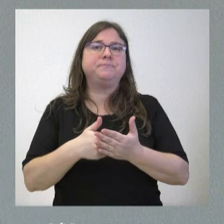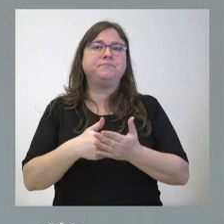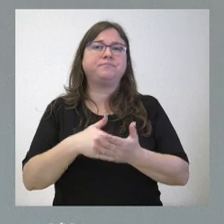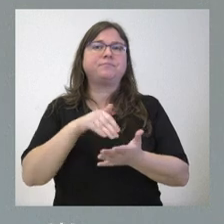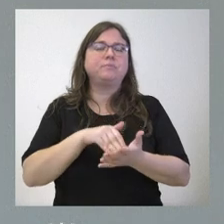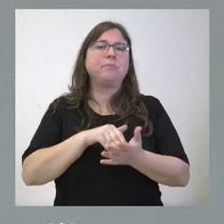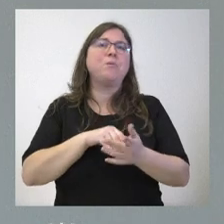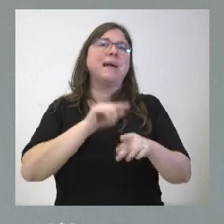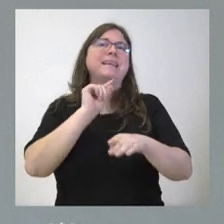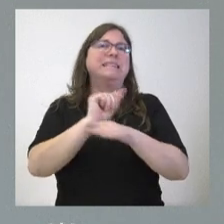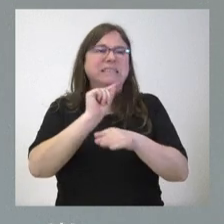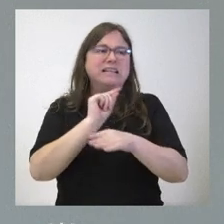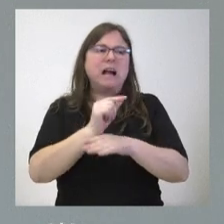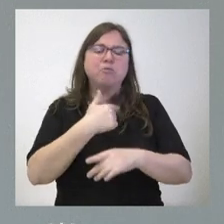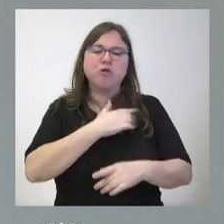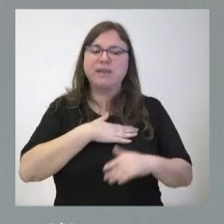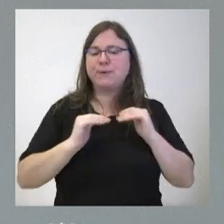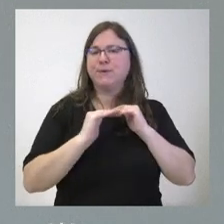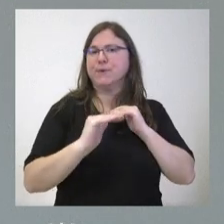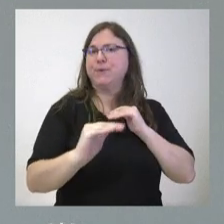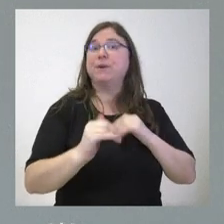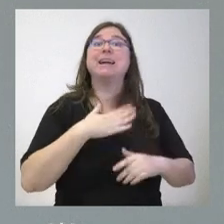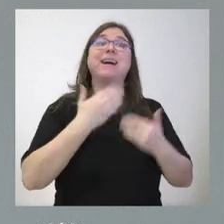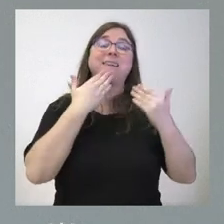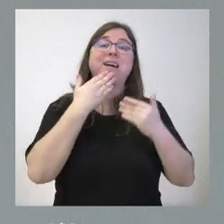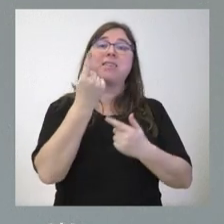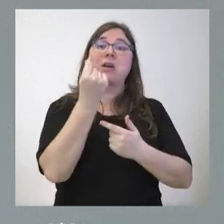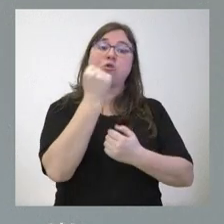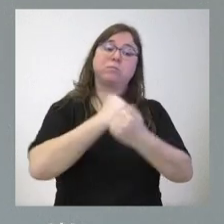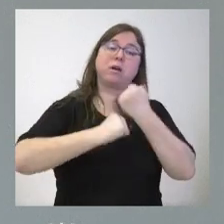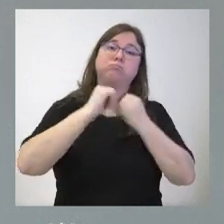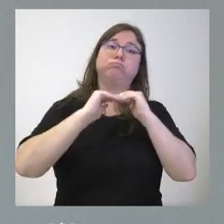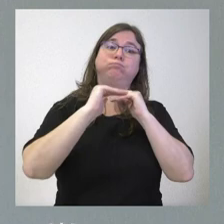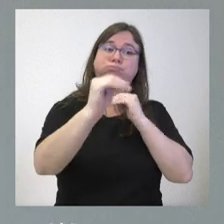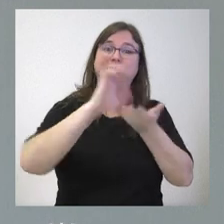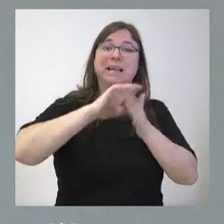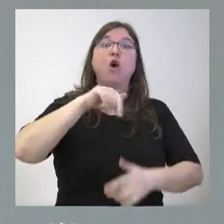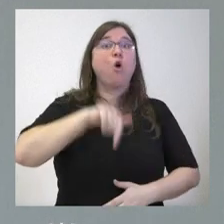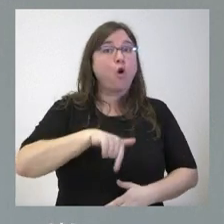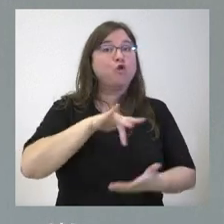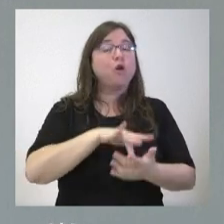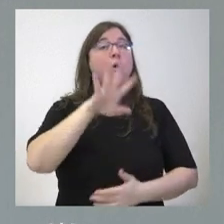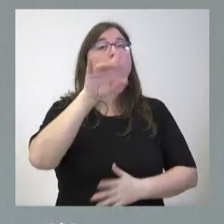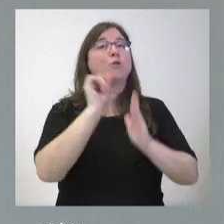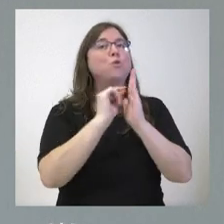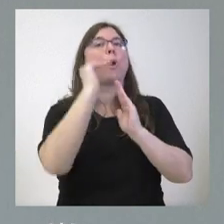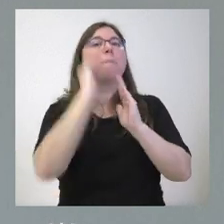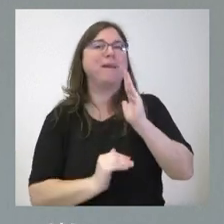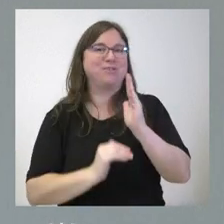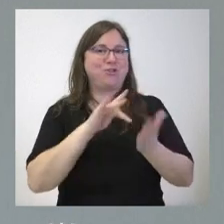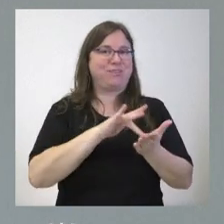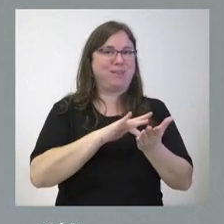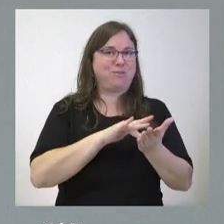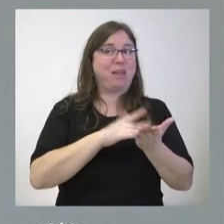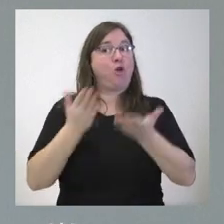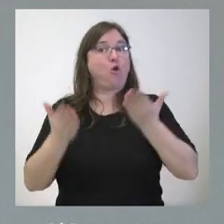este deseo de mantener esta solvencia pero precisamente es esta estabilidad financiera la que hace que tengamos hoy cuatro puntos de menos de deuda sobre PIB que